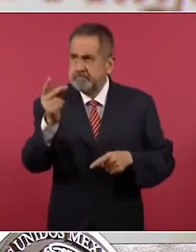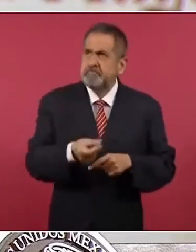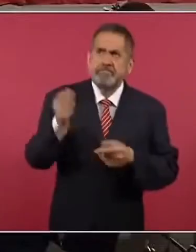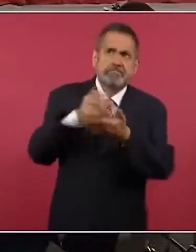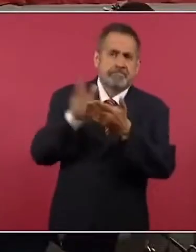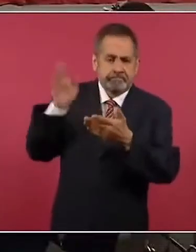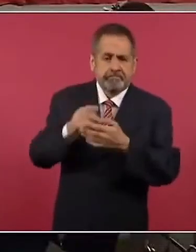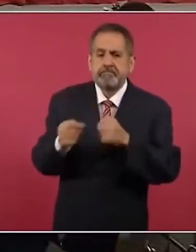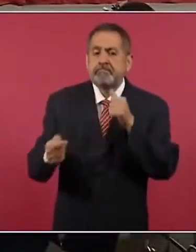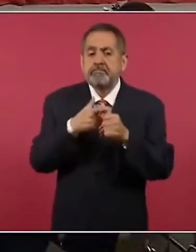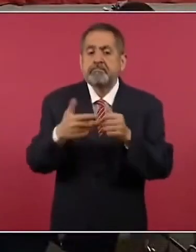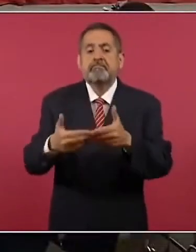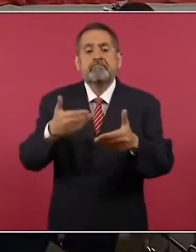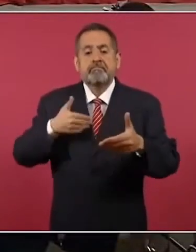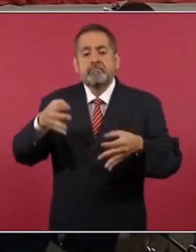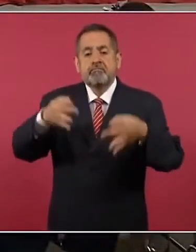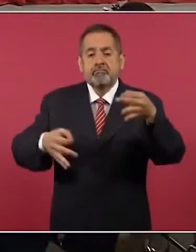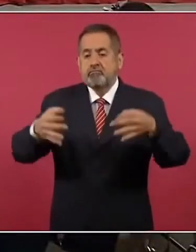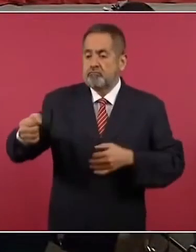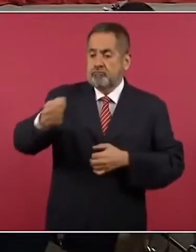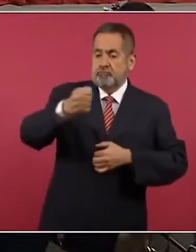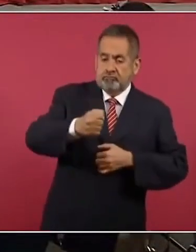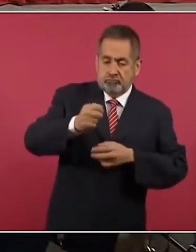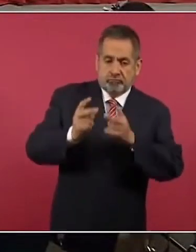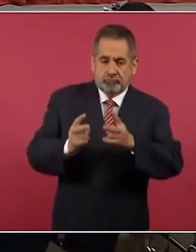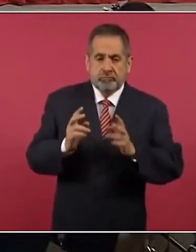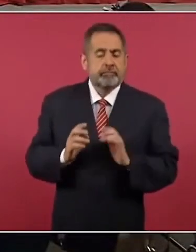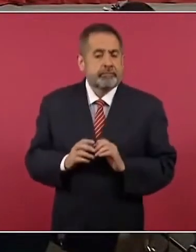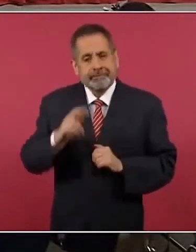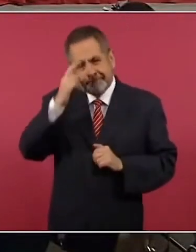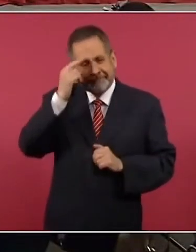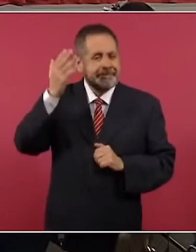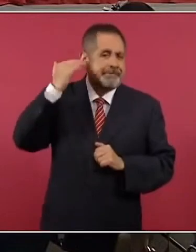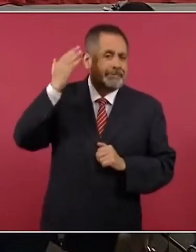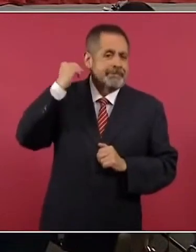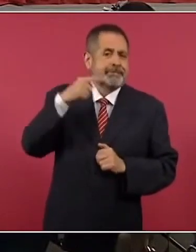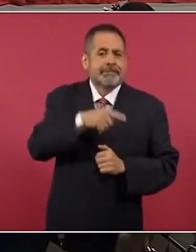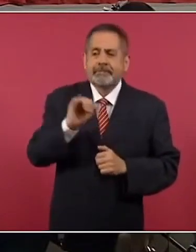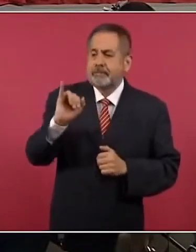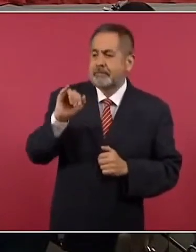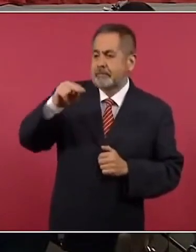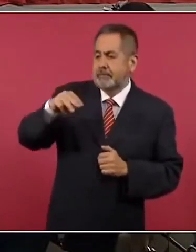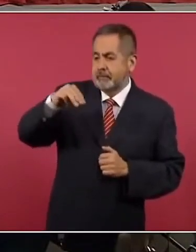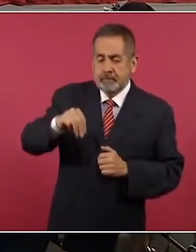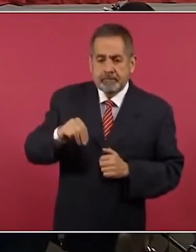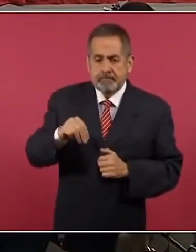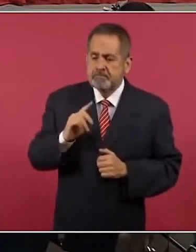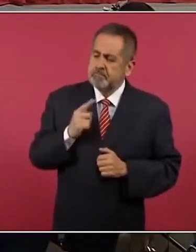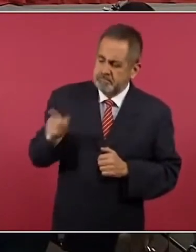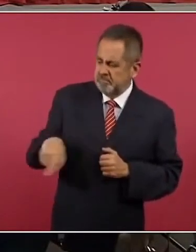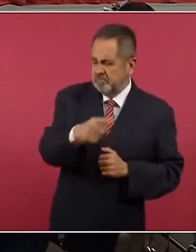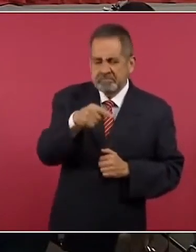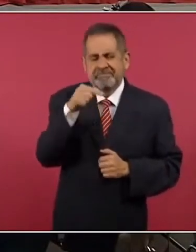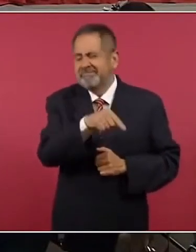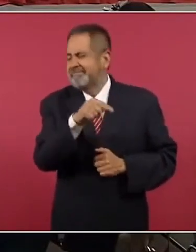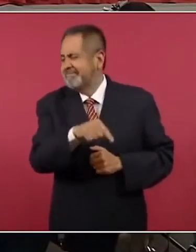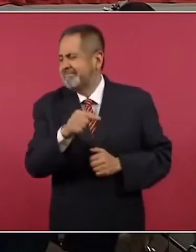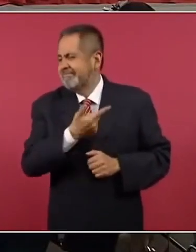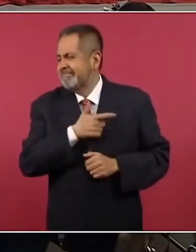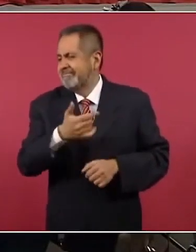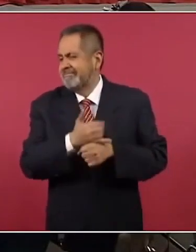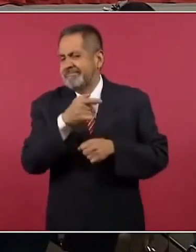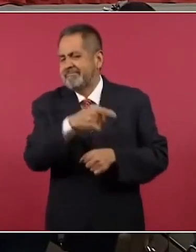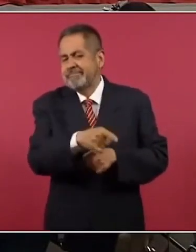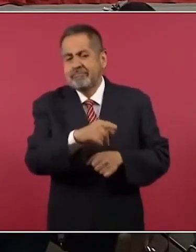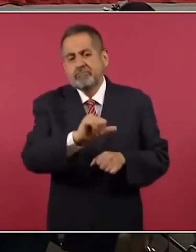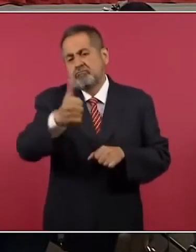reciente era que se utilizaba al Instituto Nacional de Migración para expulsar del país a los